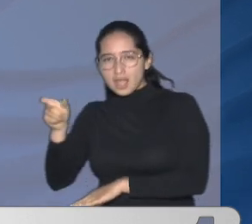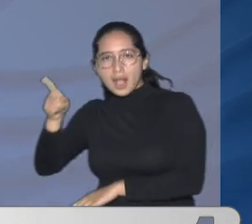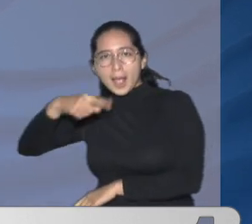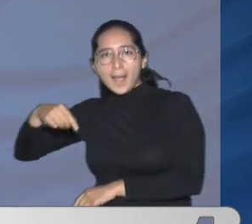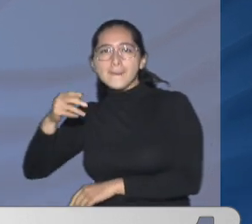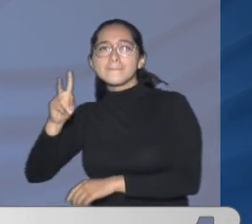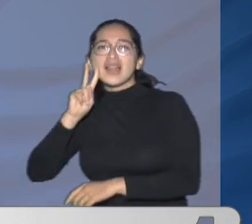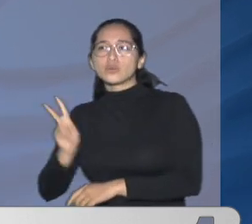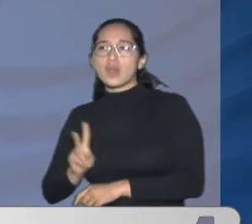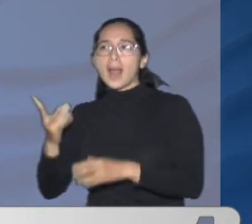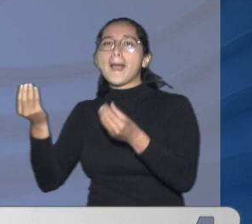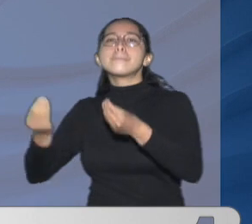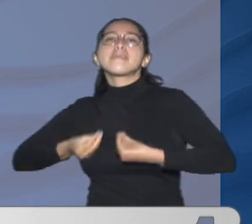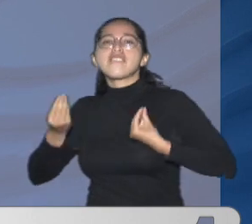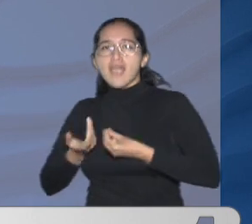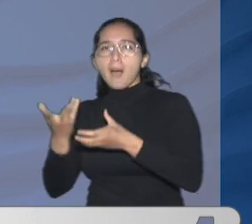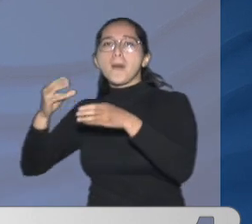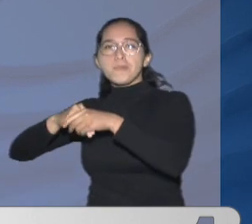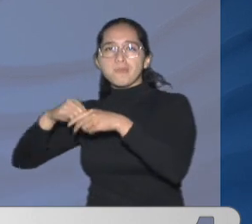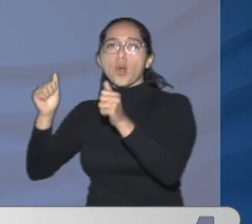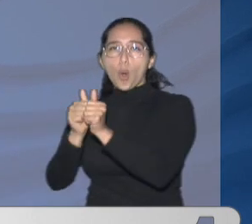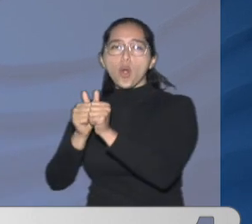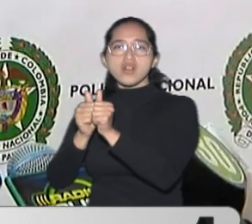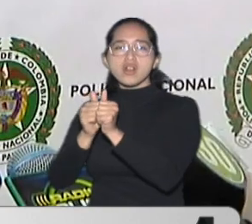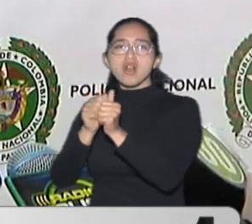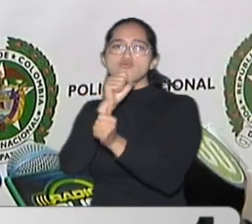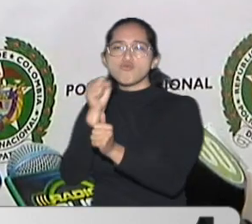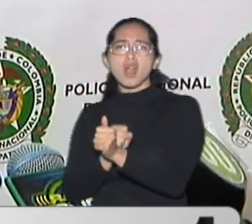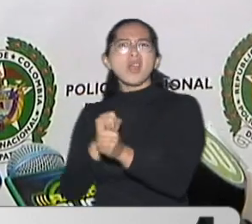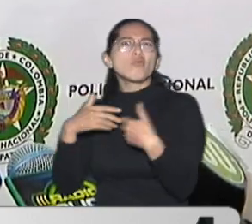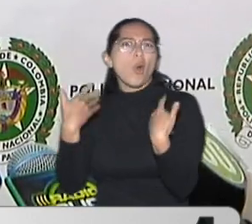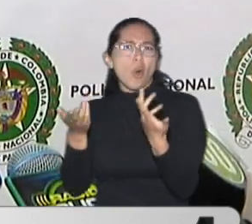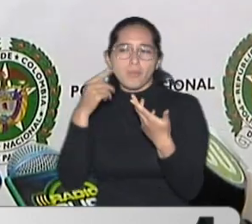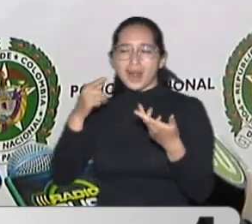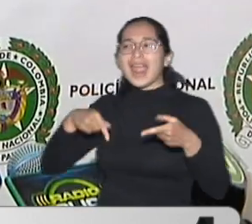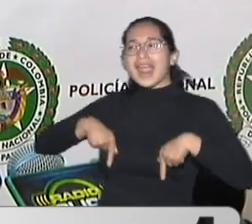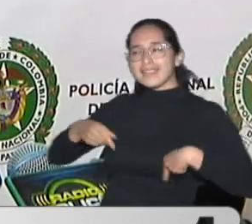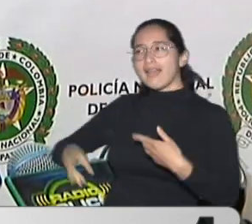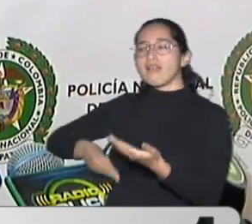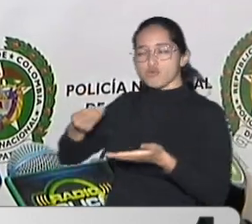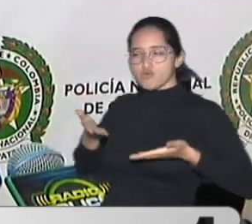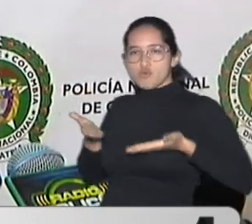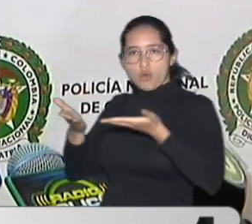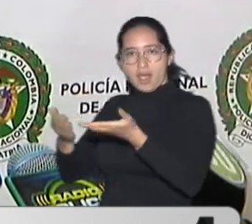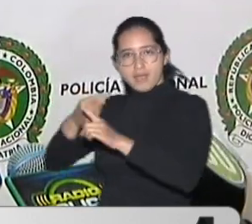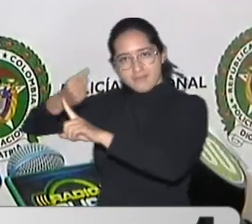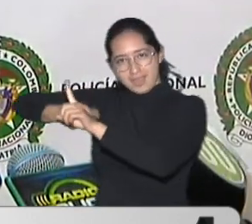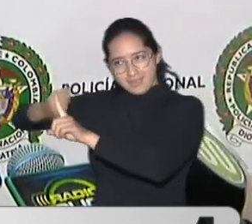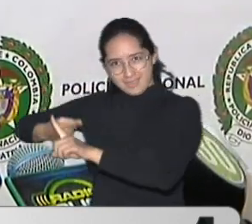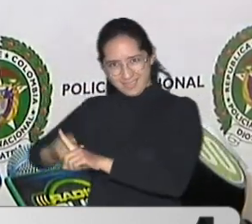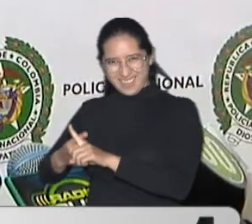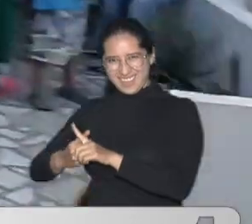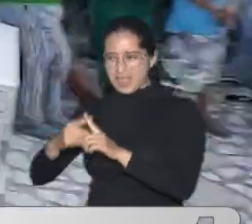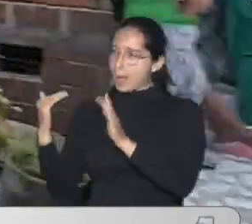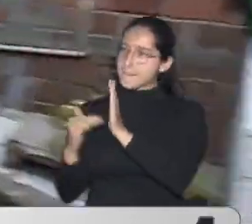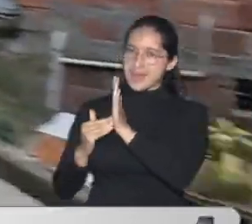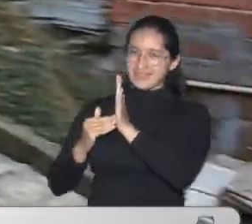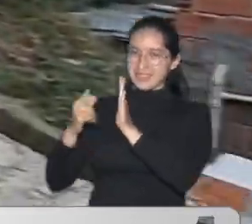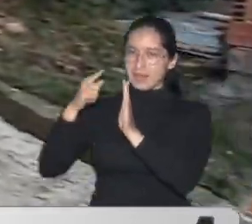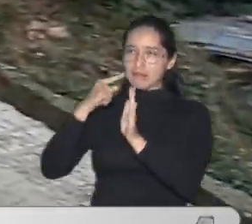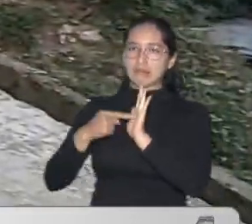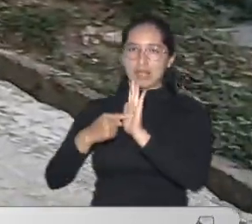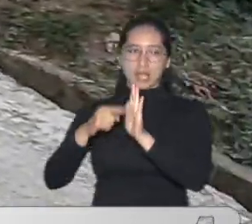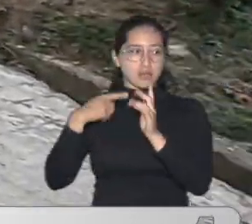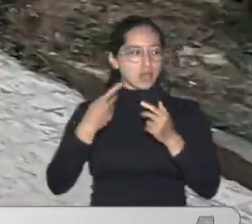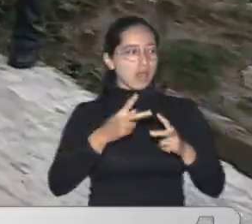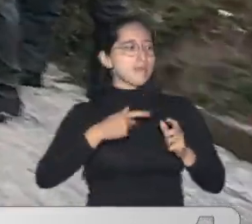habitación Esta persona Es hallada Por los vecinos Del sector Dentro de su residencia Por su parte